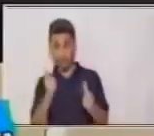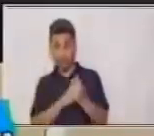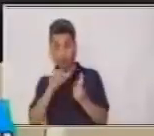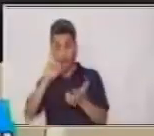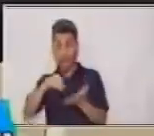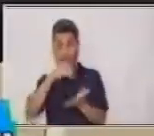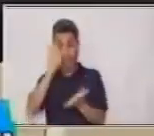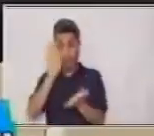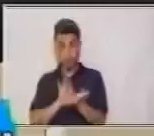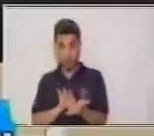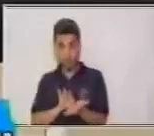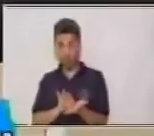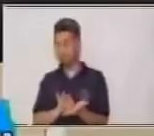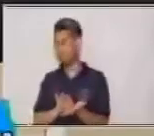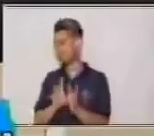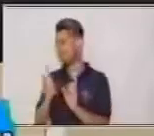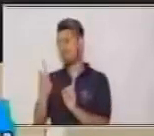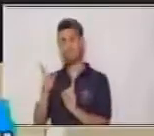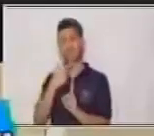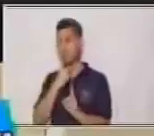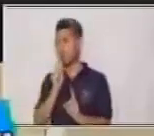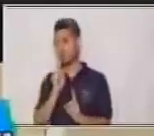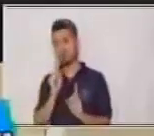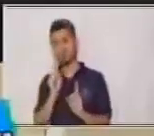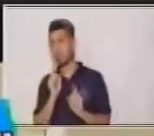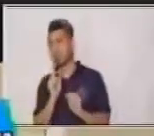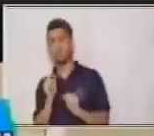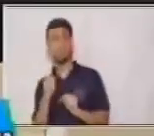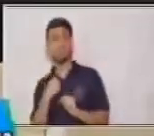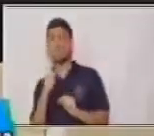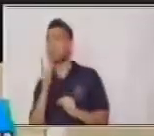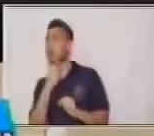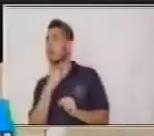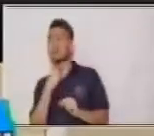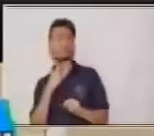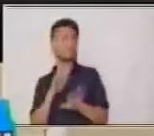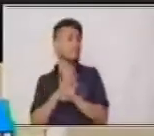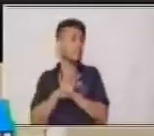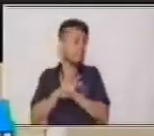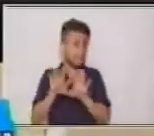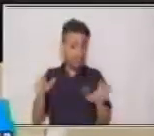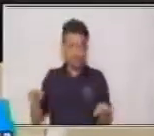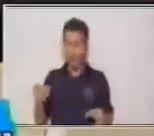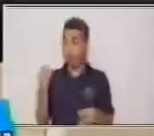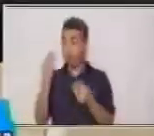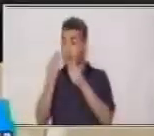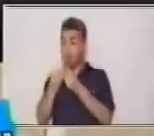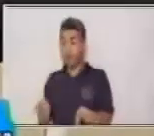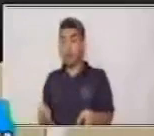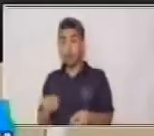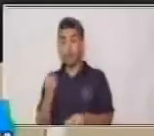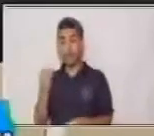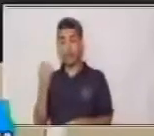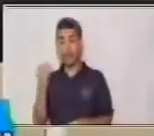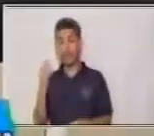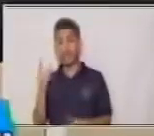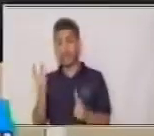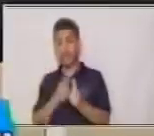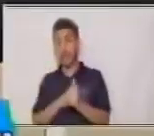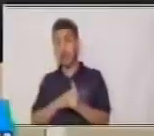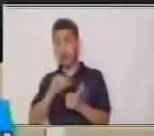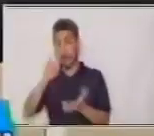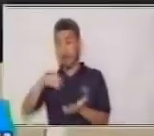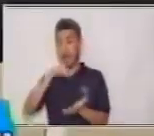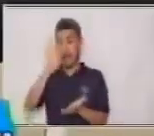No, no me gustan nada, Juan Ramón. No me gustan nada los huevos verdes con jamón. ¿Te